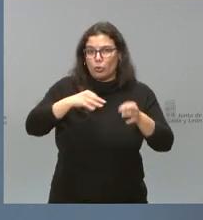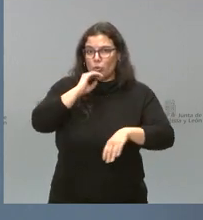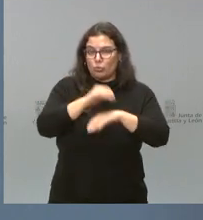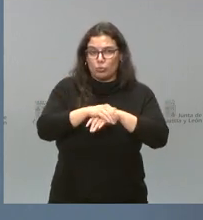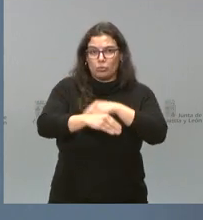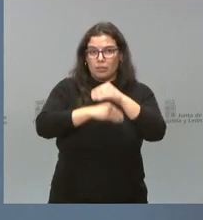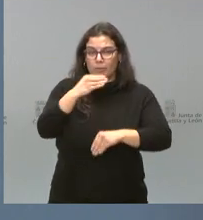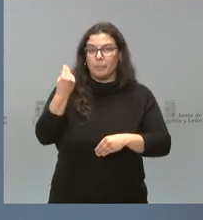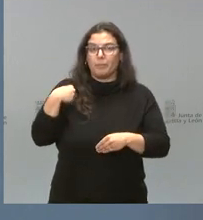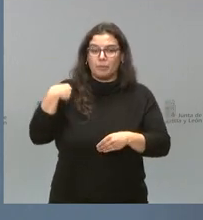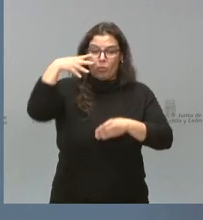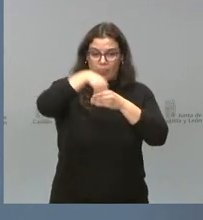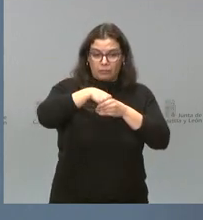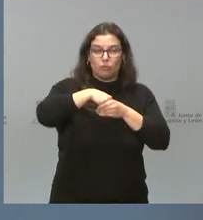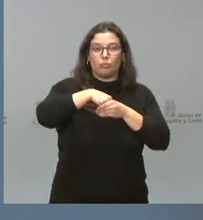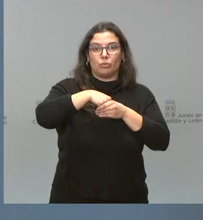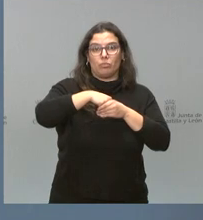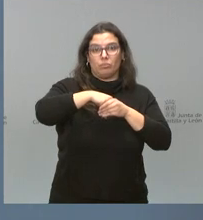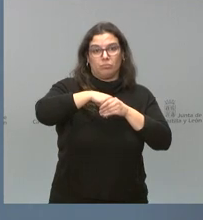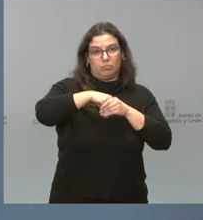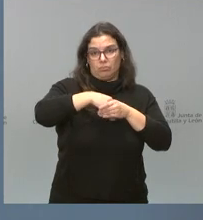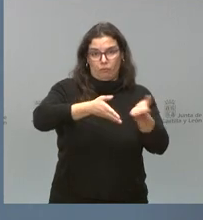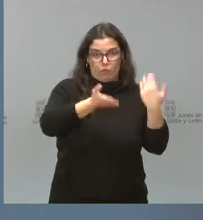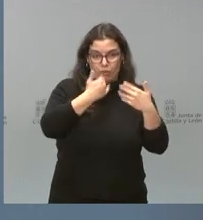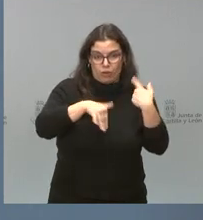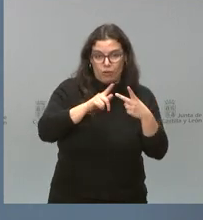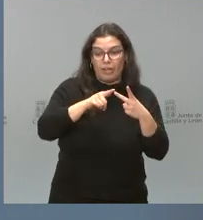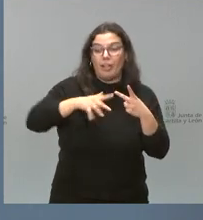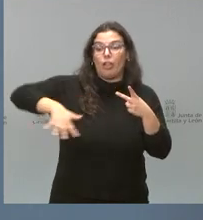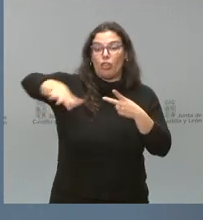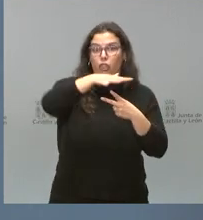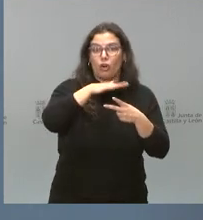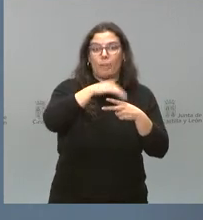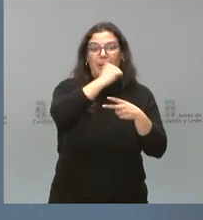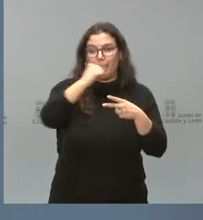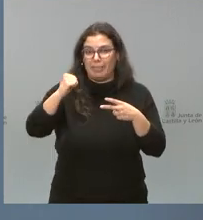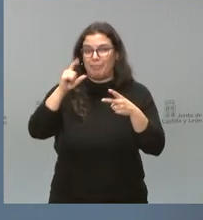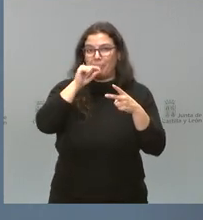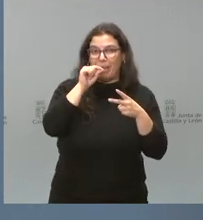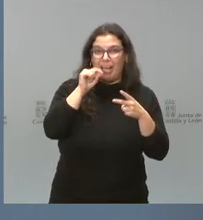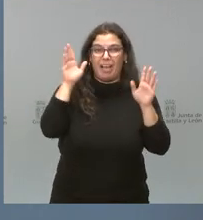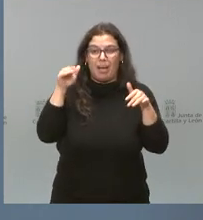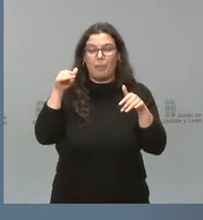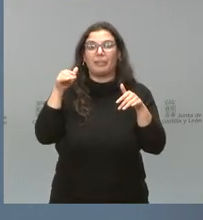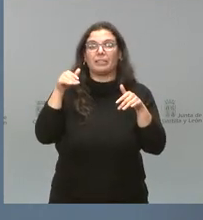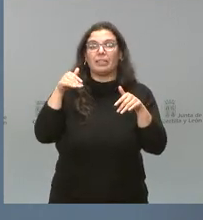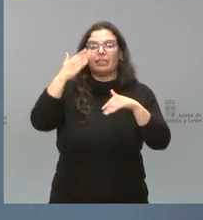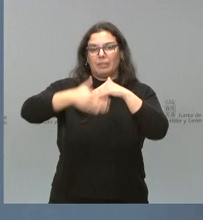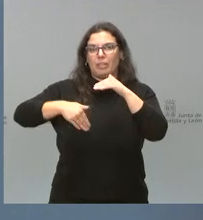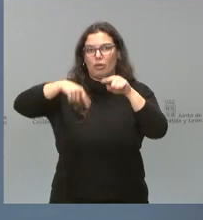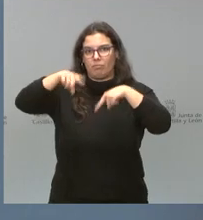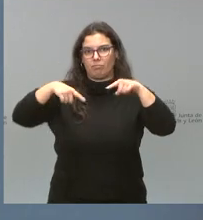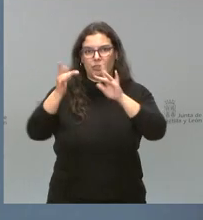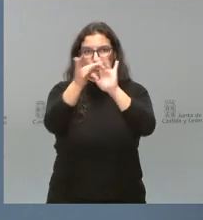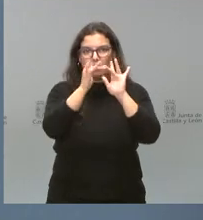vaciado de la propia explotación como la definición de ese doble perímetro para el sacrificio y para las restricciones de movilidad. En todo caso,